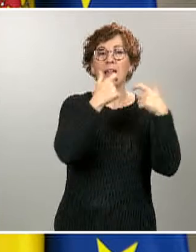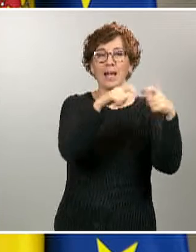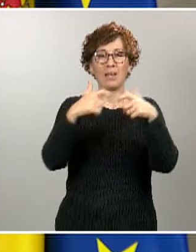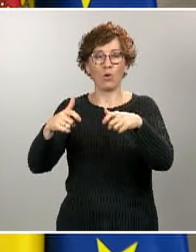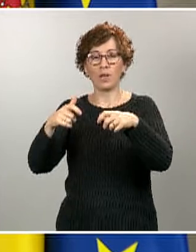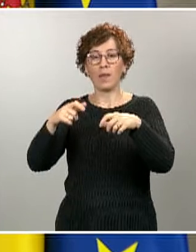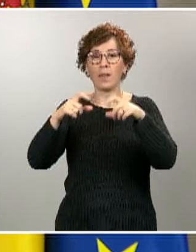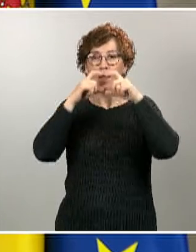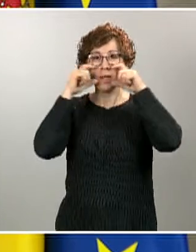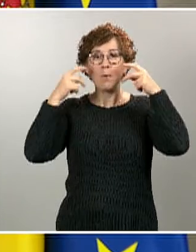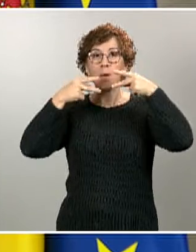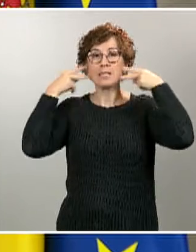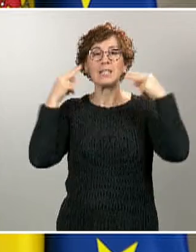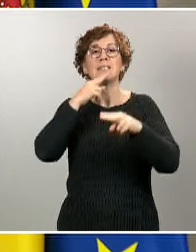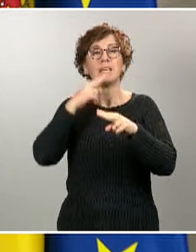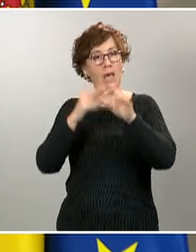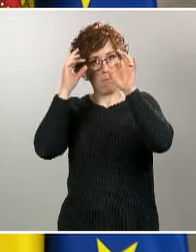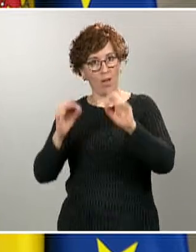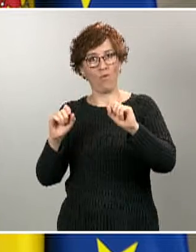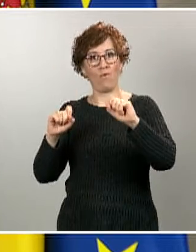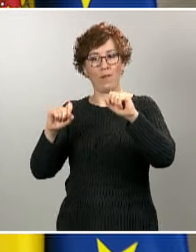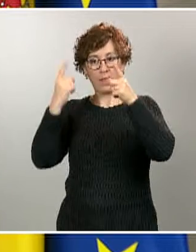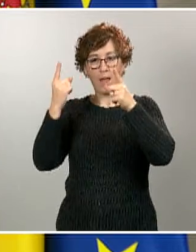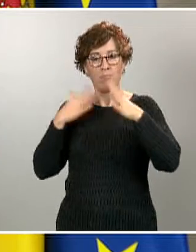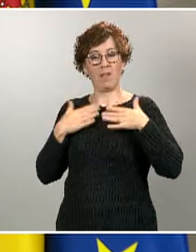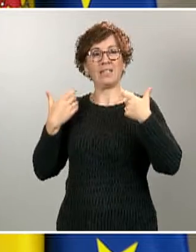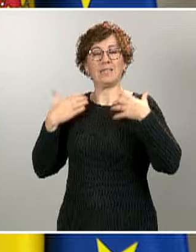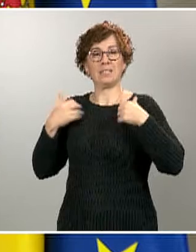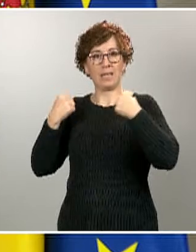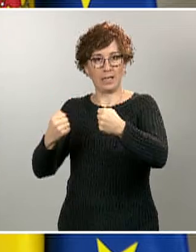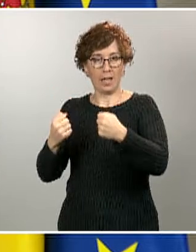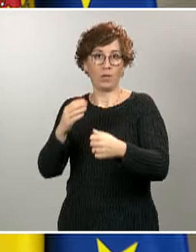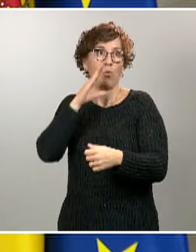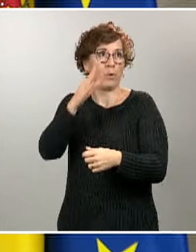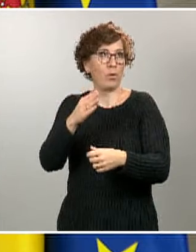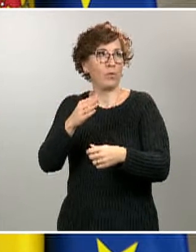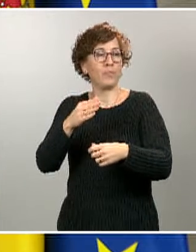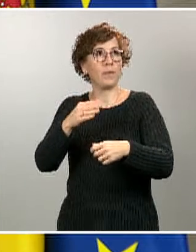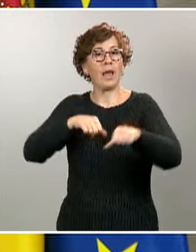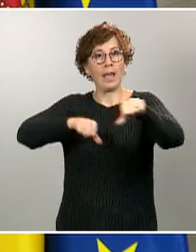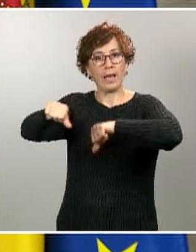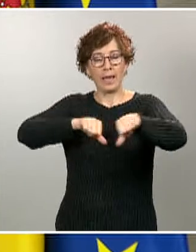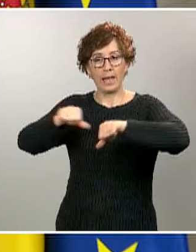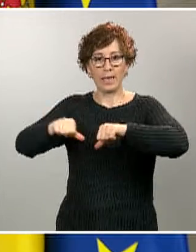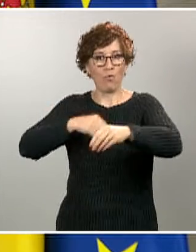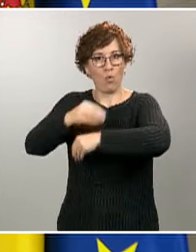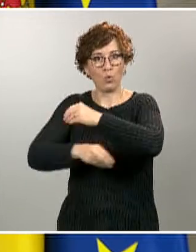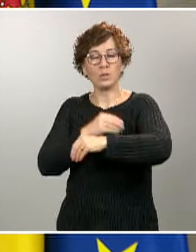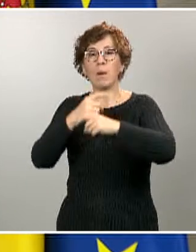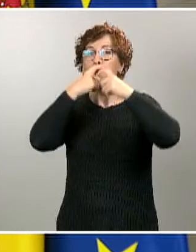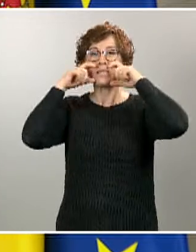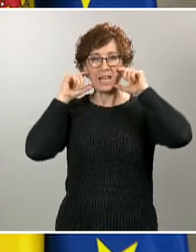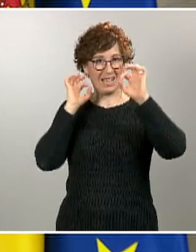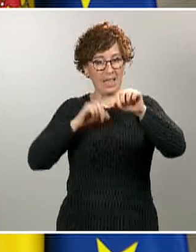productos sanitarios, bien sean para uso de quirófanos, bien sean mascarillas quirúrgicas, que deben de ser utilizadas por el